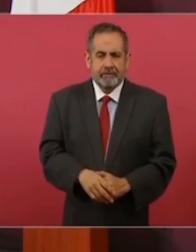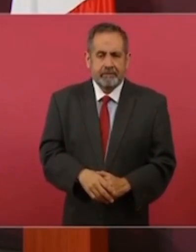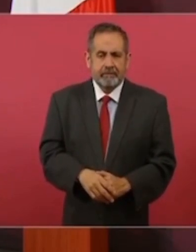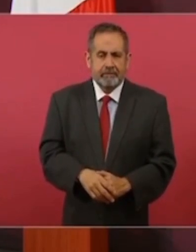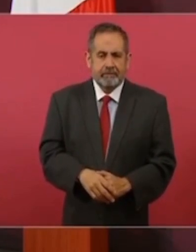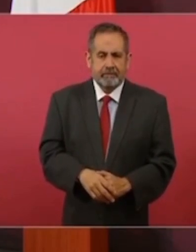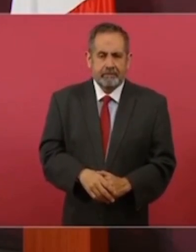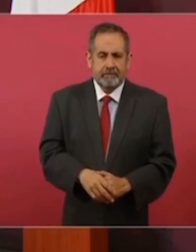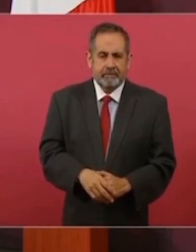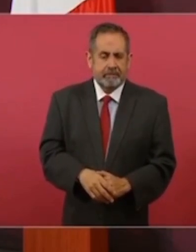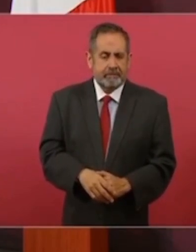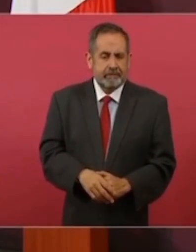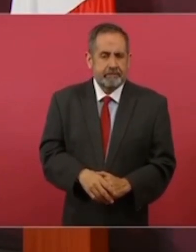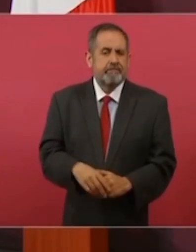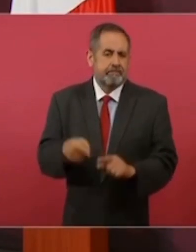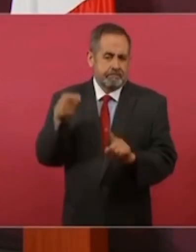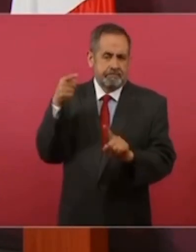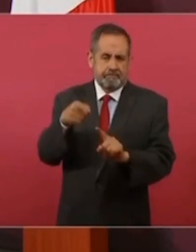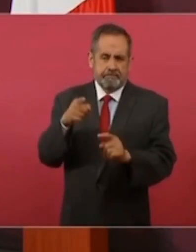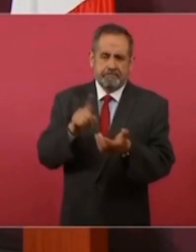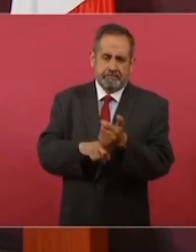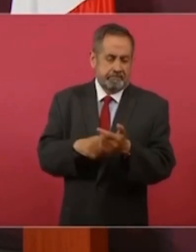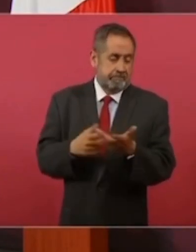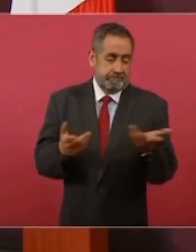Ese es el fondo del asunto,